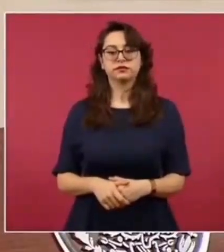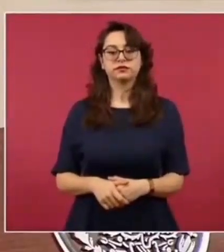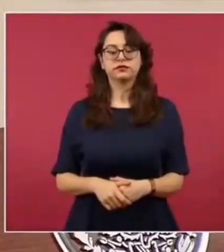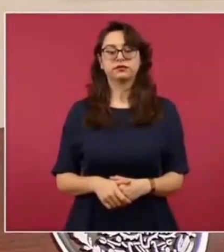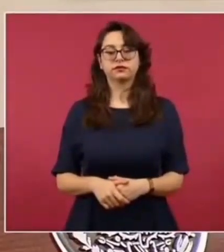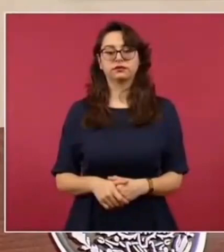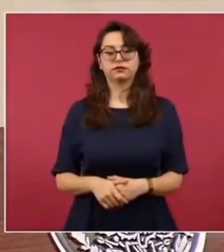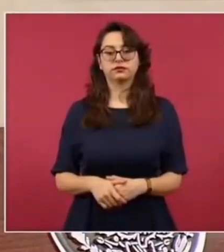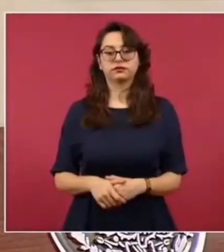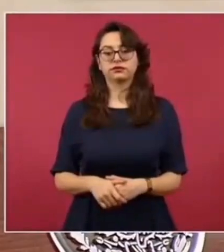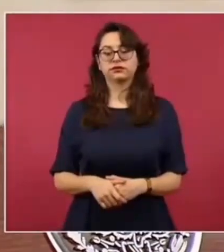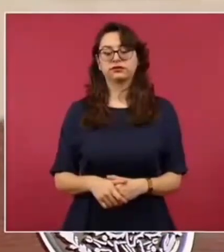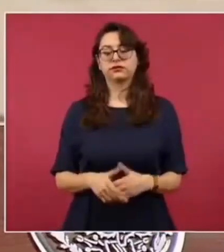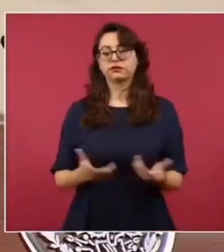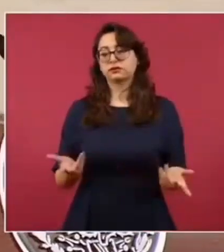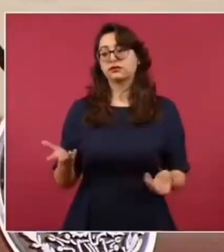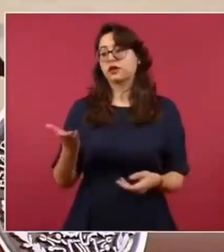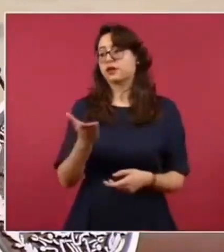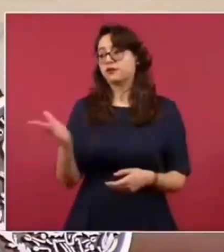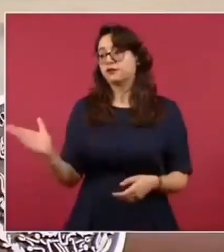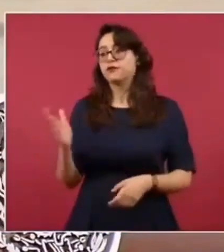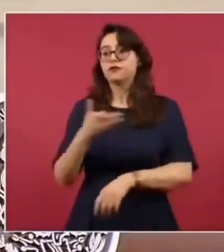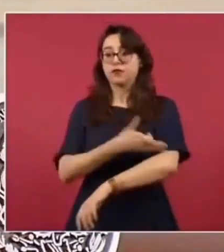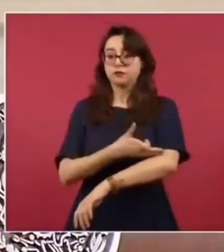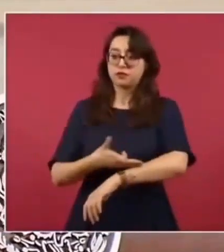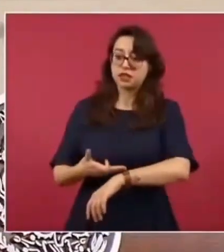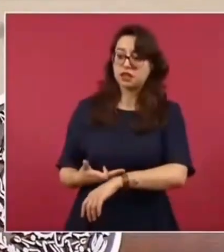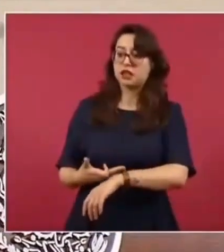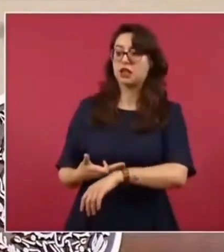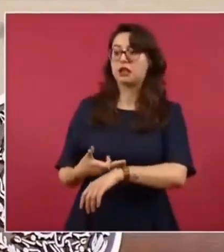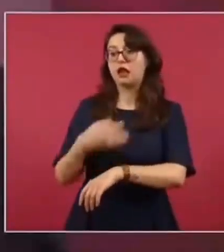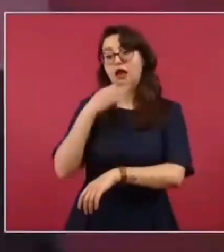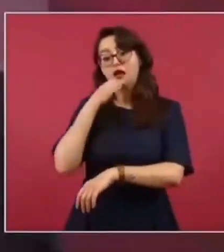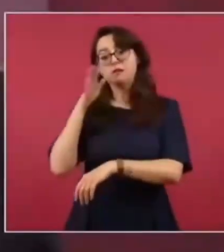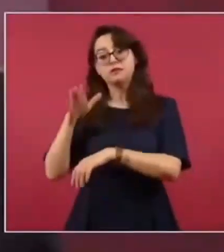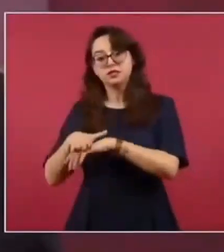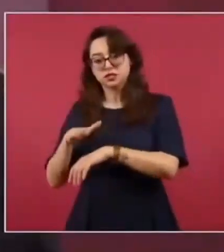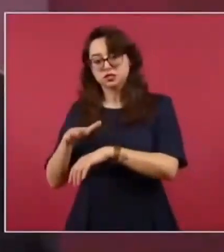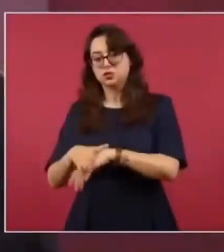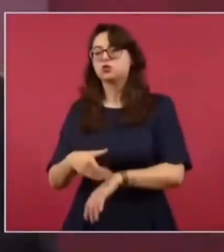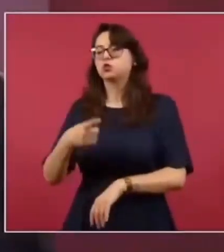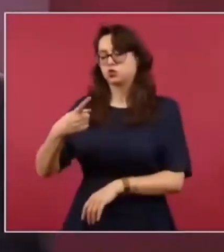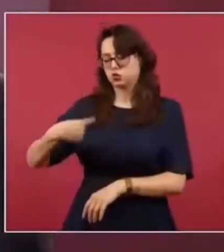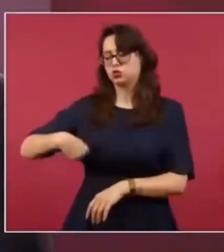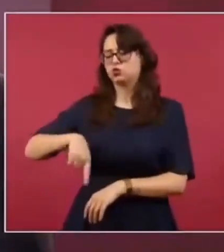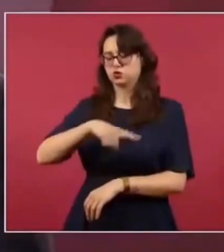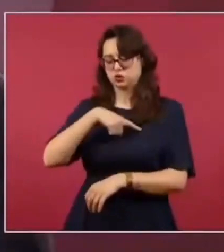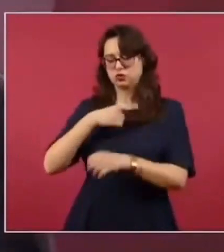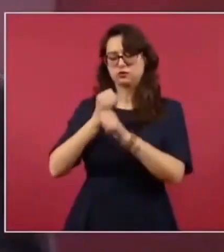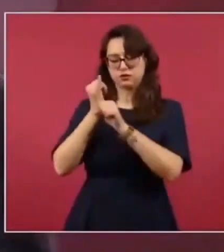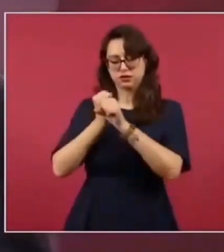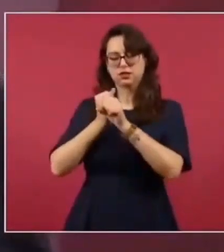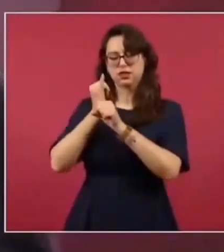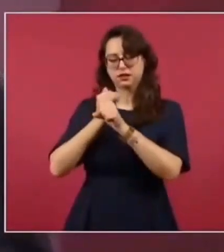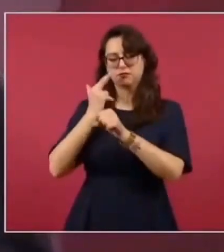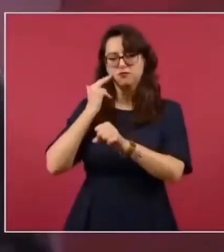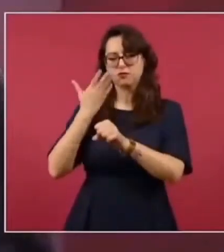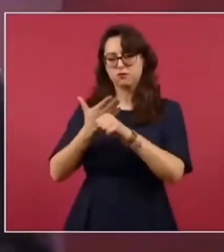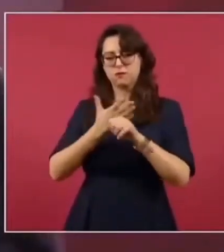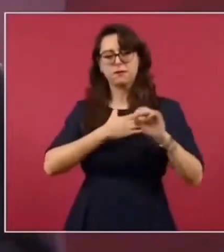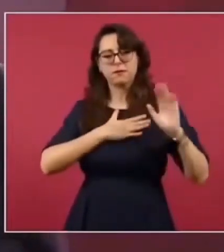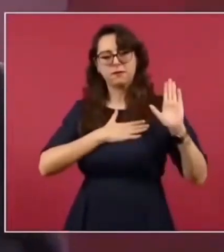familiares de los que perdieron la vida que nosotros vamos a actuar de manera responsable.